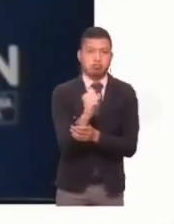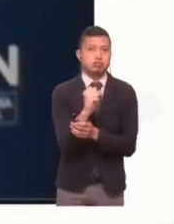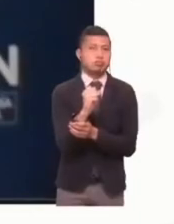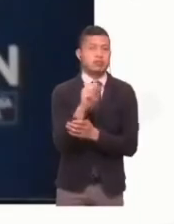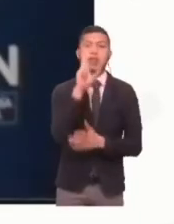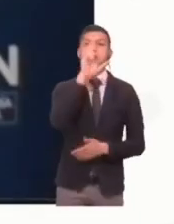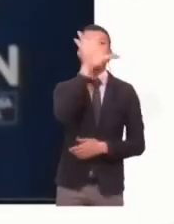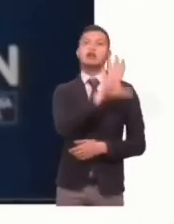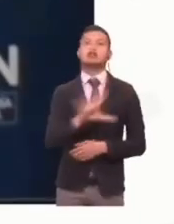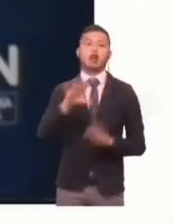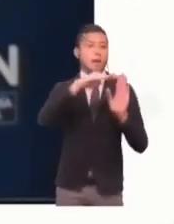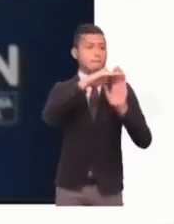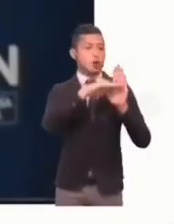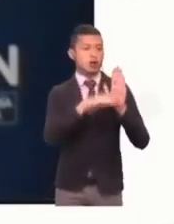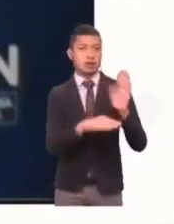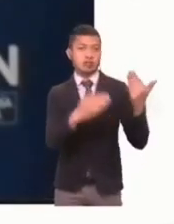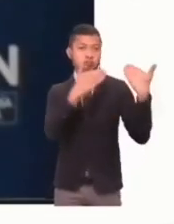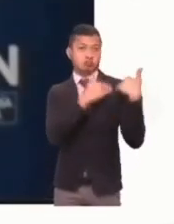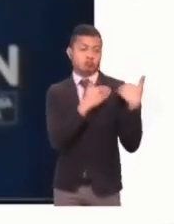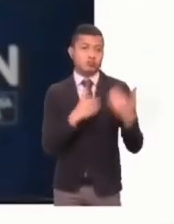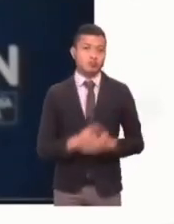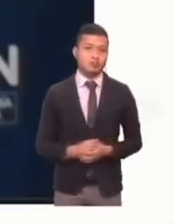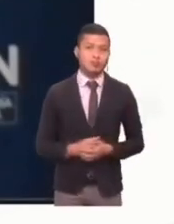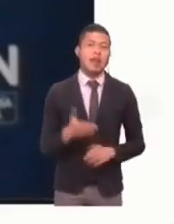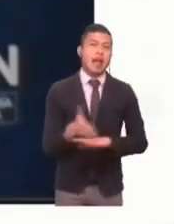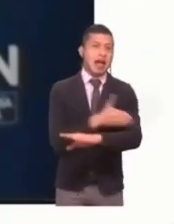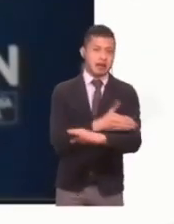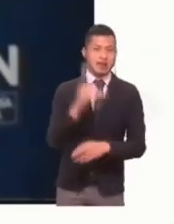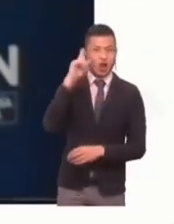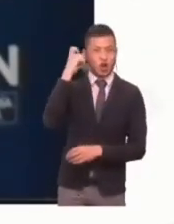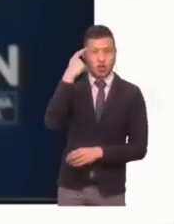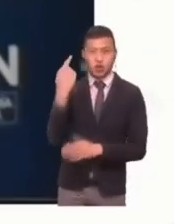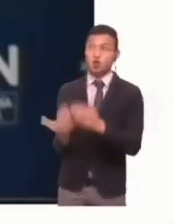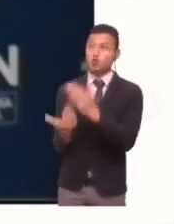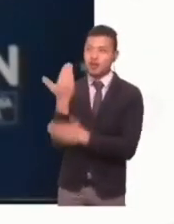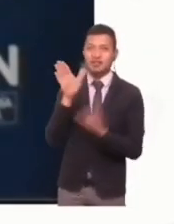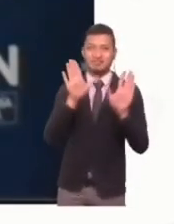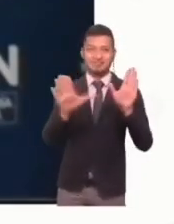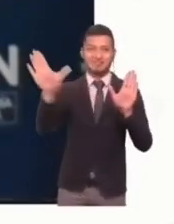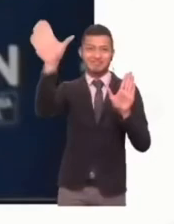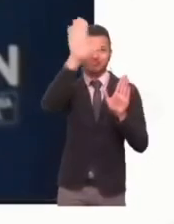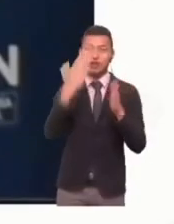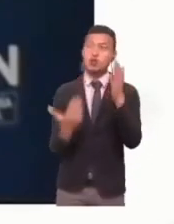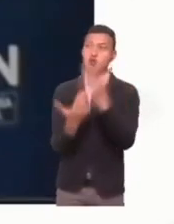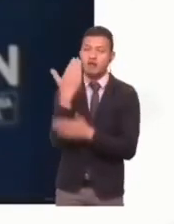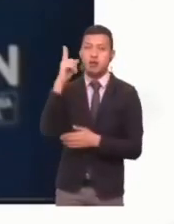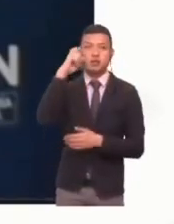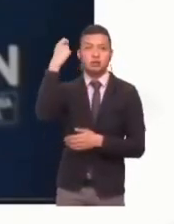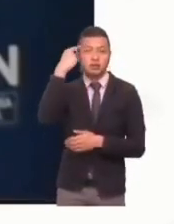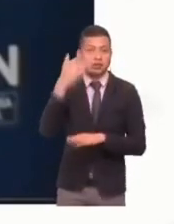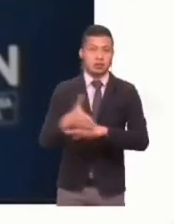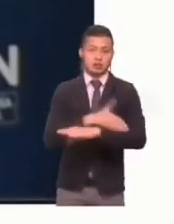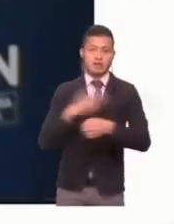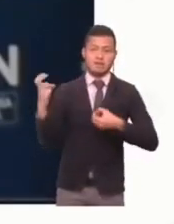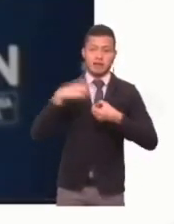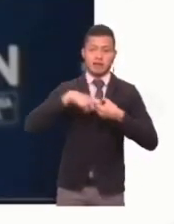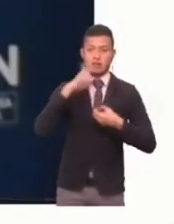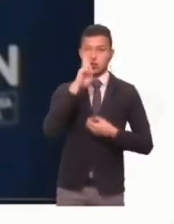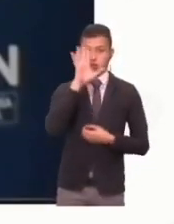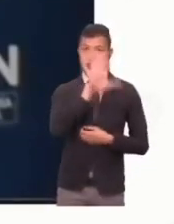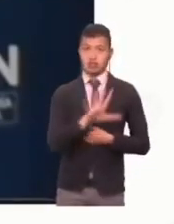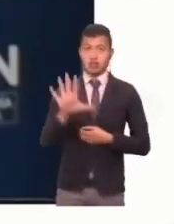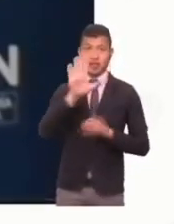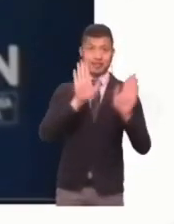nacionales. Yo he acompañado mucho a los nuevos gobernadores, que ese factor es fundamental a través de la Federación Nacional de Departamentos.